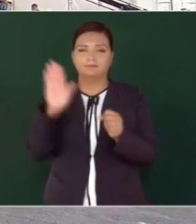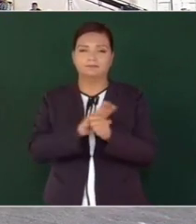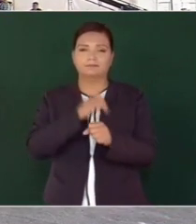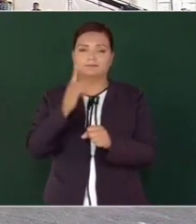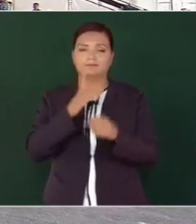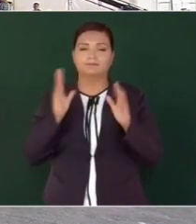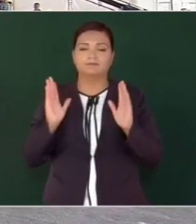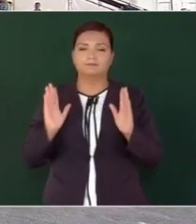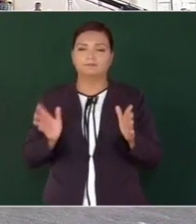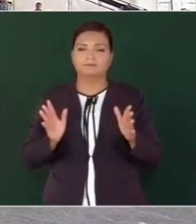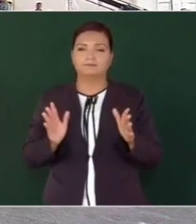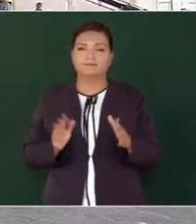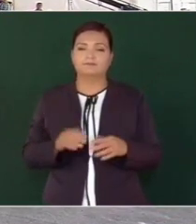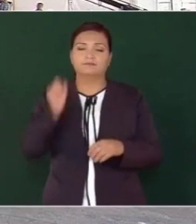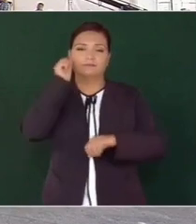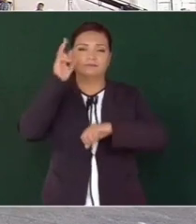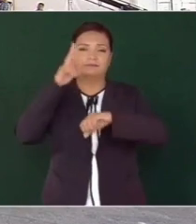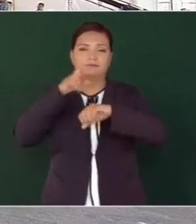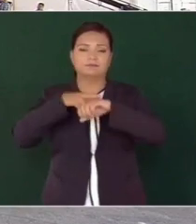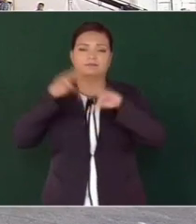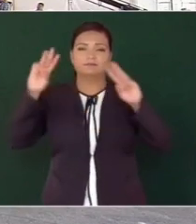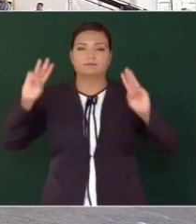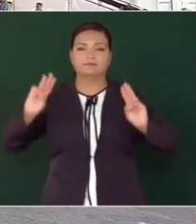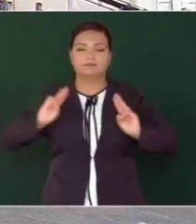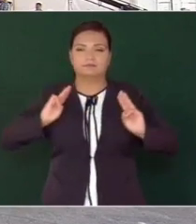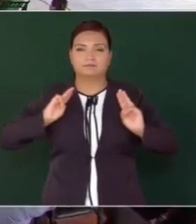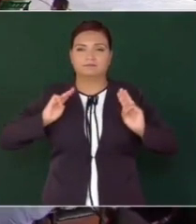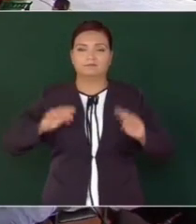ya la Secretaría de Marina